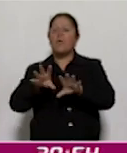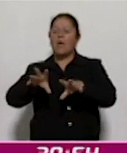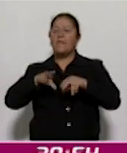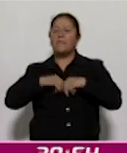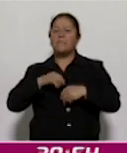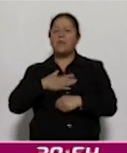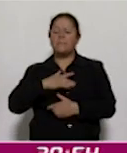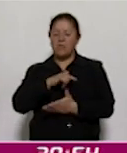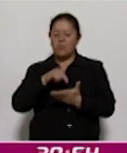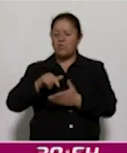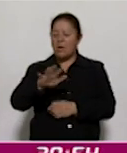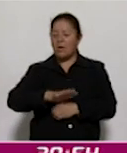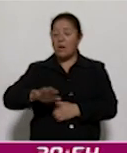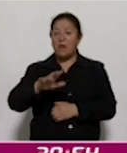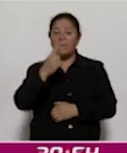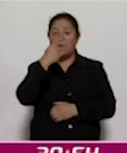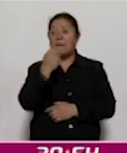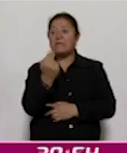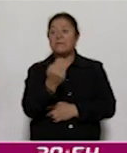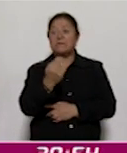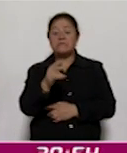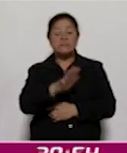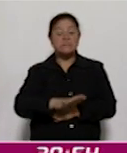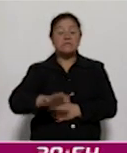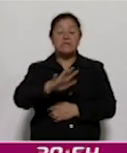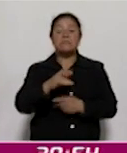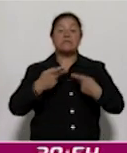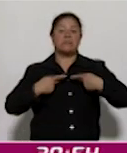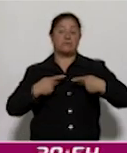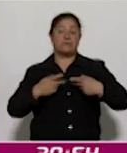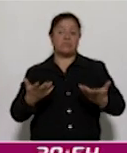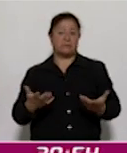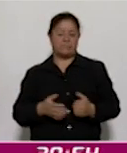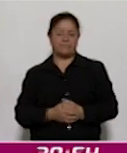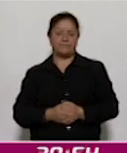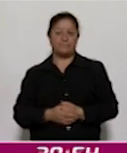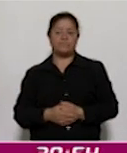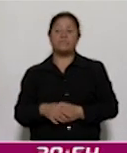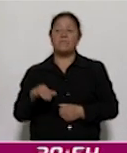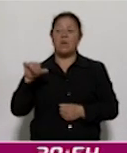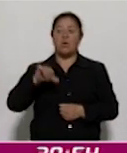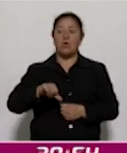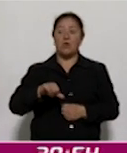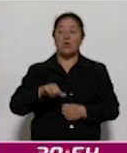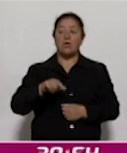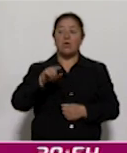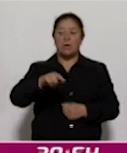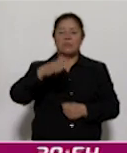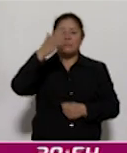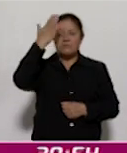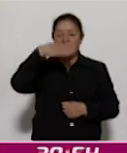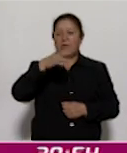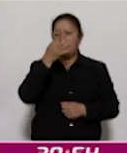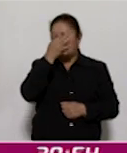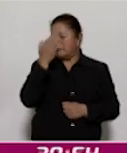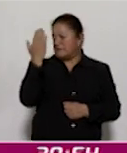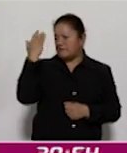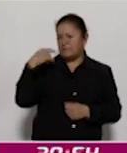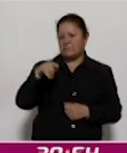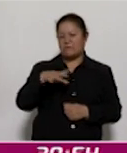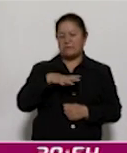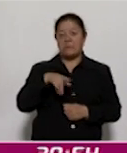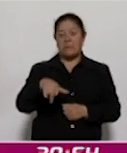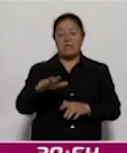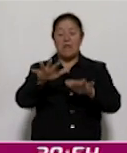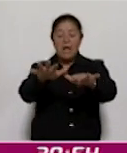colonias a las necesidades de la población. Que hoy, como bien se acaba de mencionar hace unos minutos que estábamos aquí en la